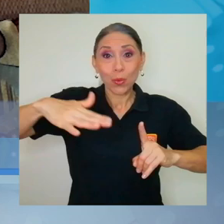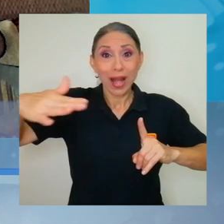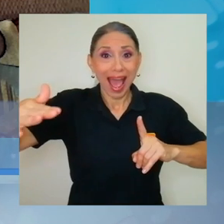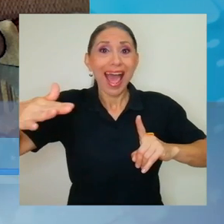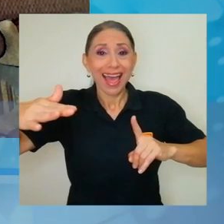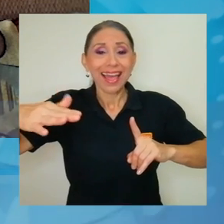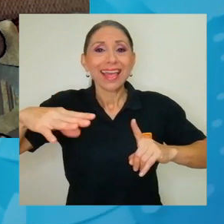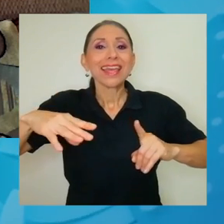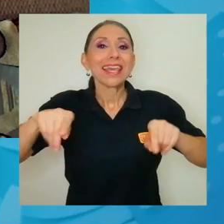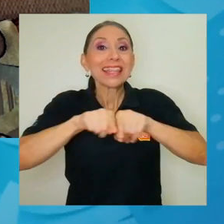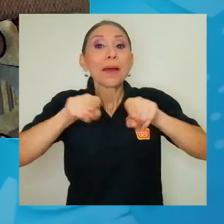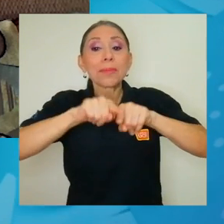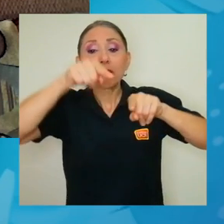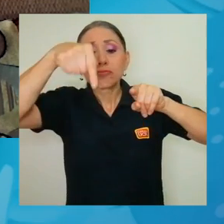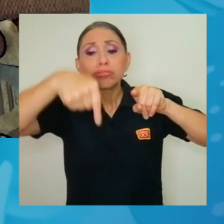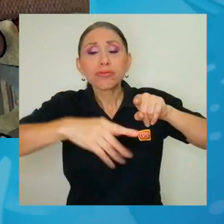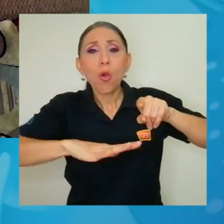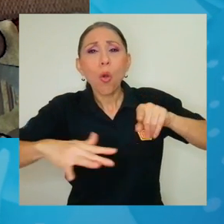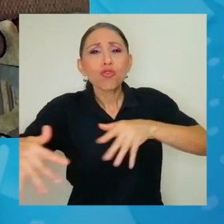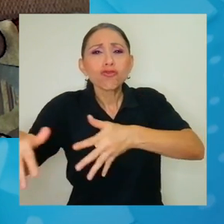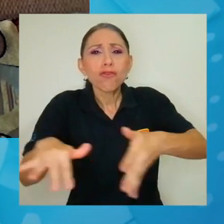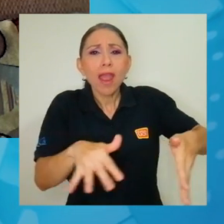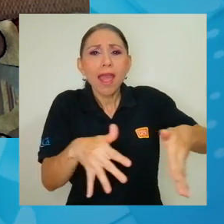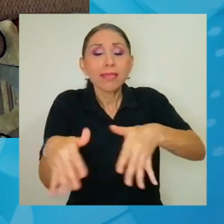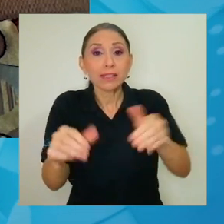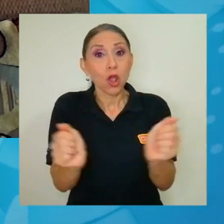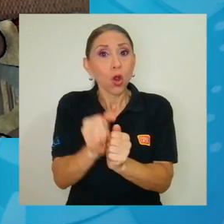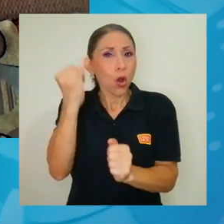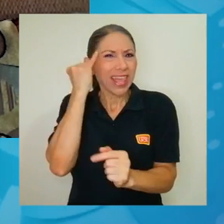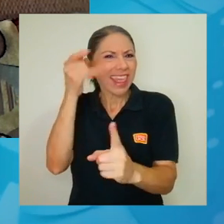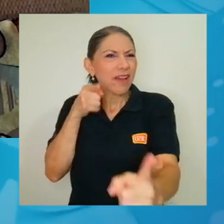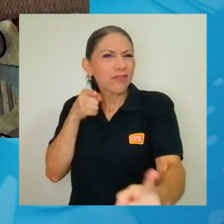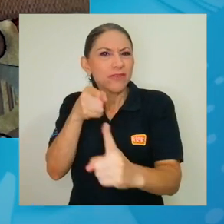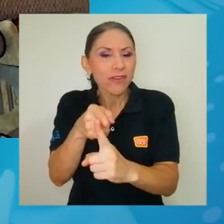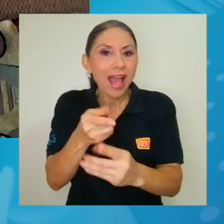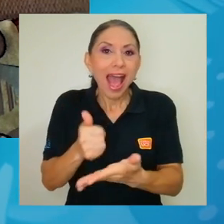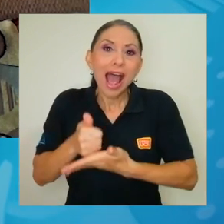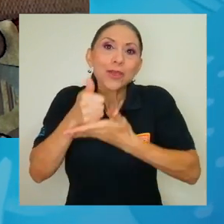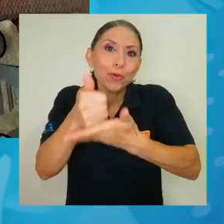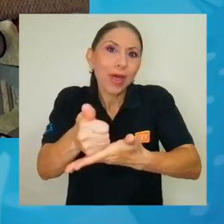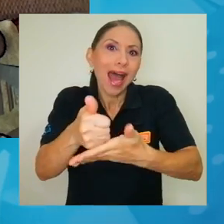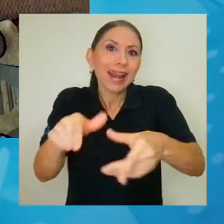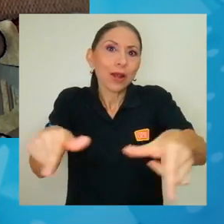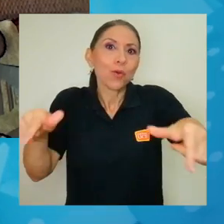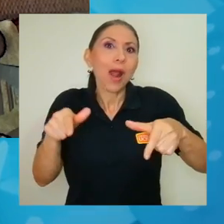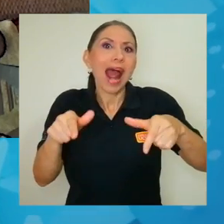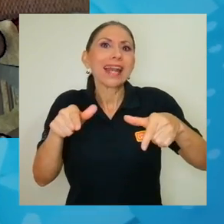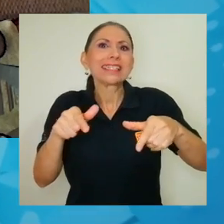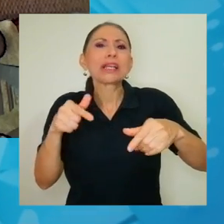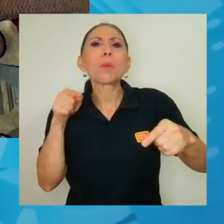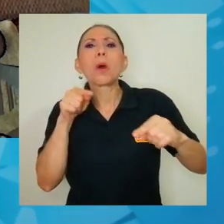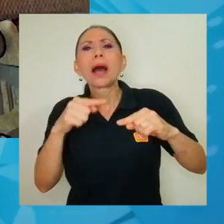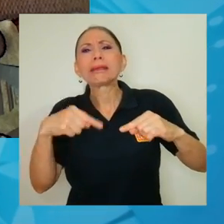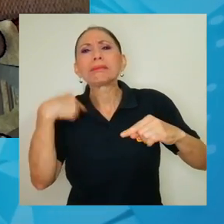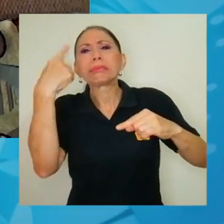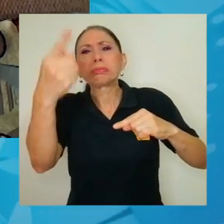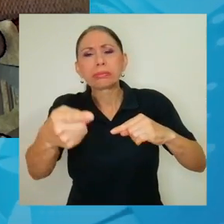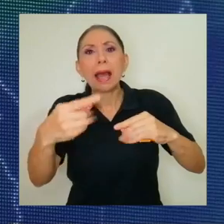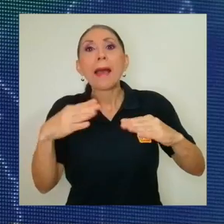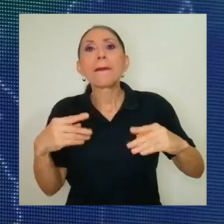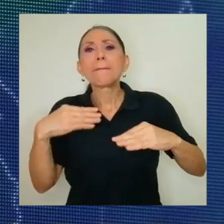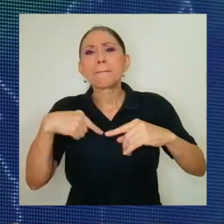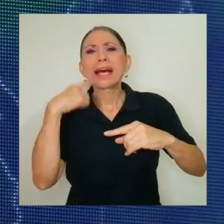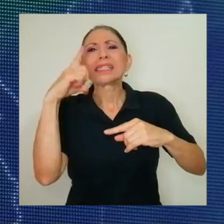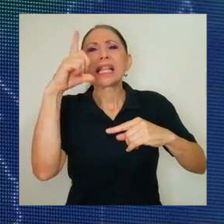las corrientes marinas, con una idea de ayudar, por ejemplo, a regiones más allá de la isla El Poco, donde los pescadores pudieran